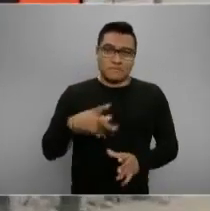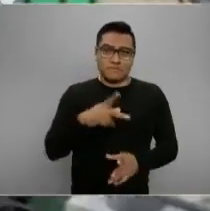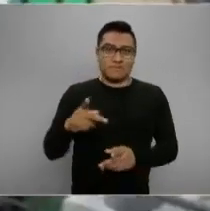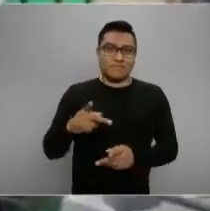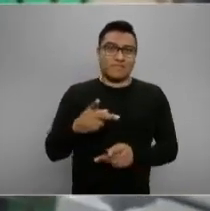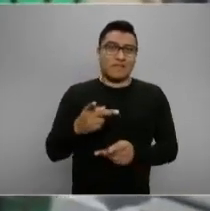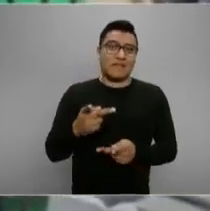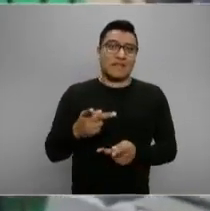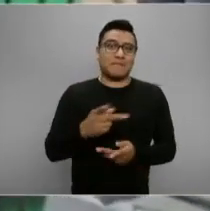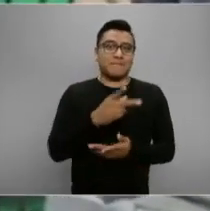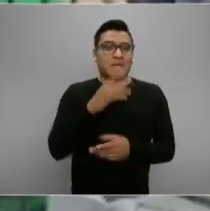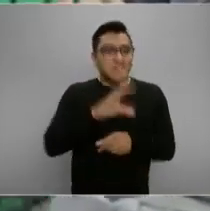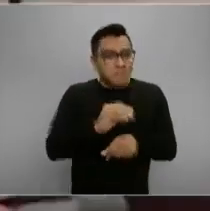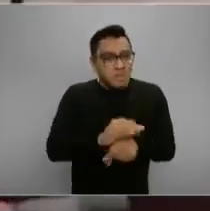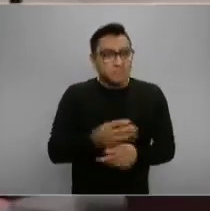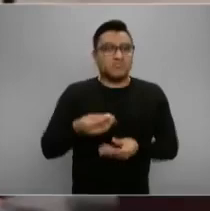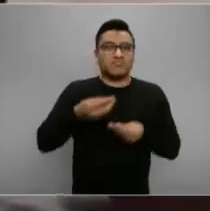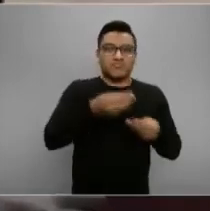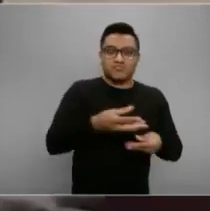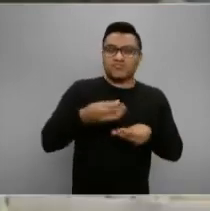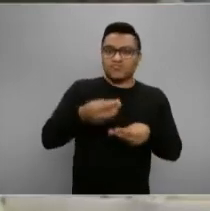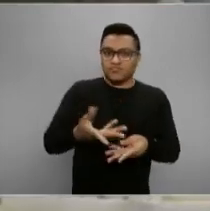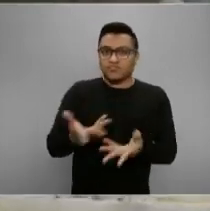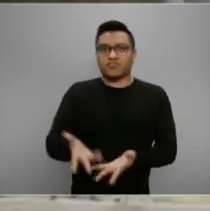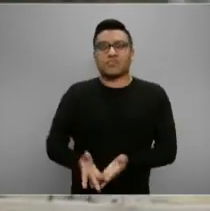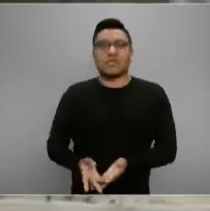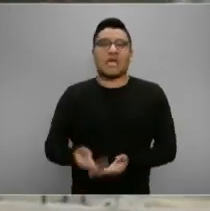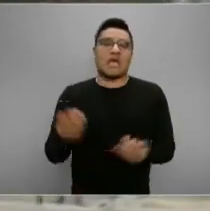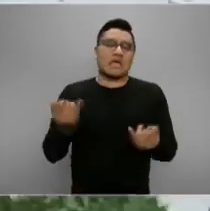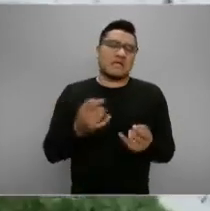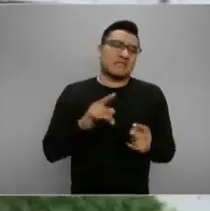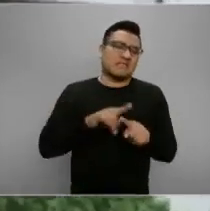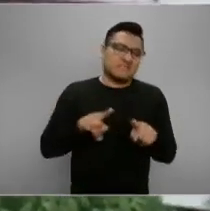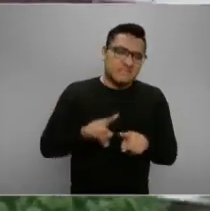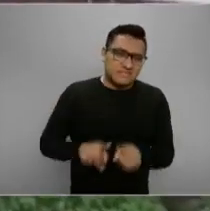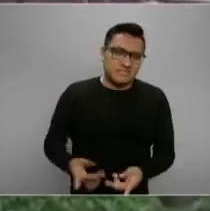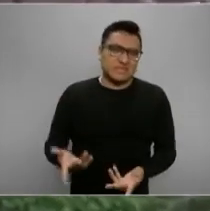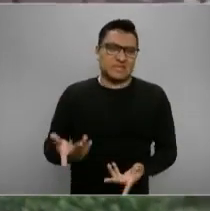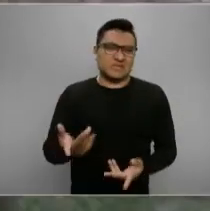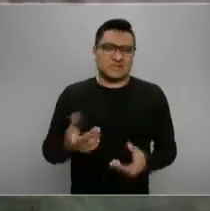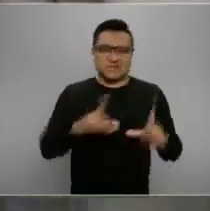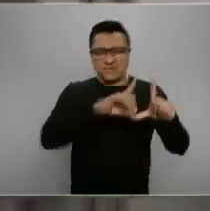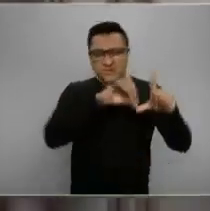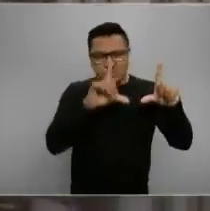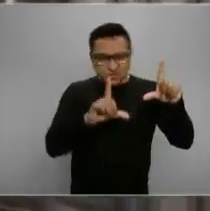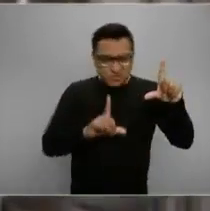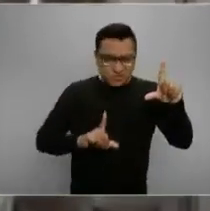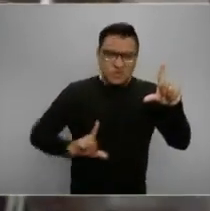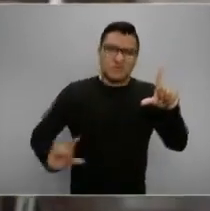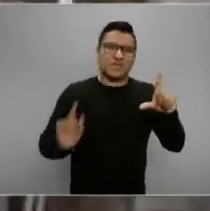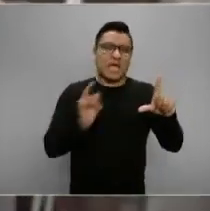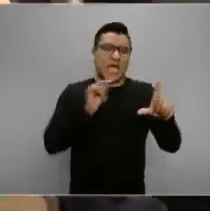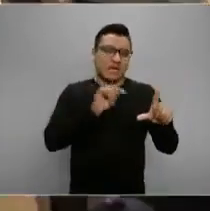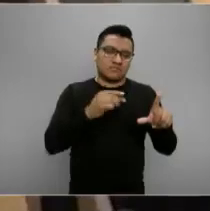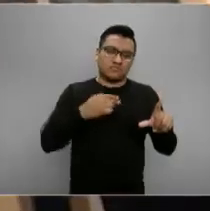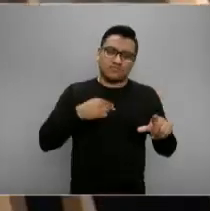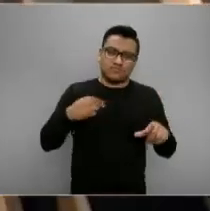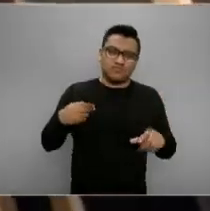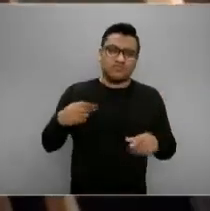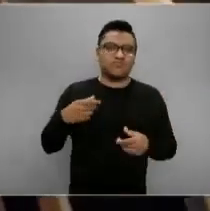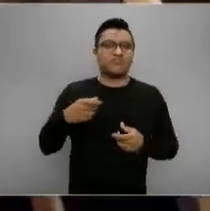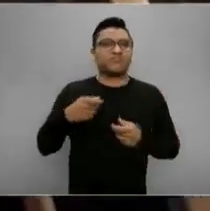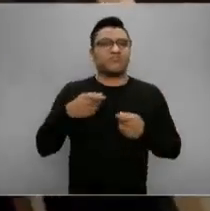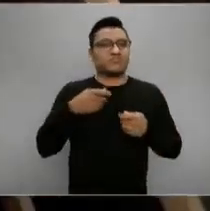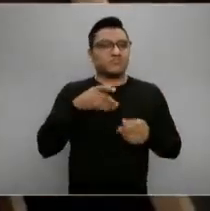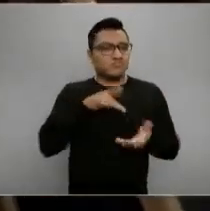públicas, abiertas, vamos a estar recibiendo muchas posturas a lo largo y ancho del país. Y creo que es una buena señal de que